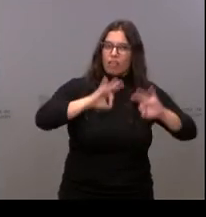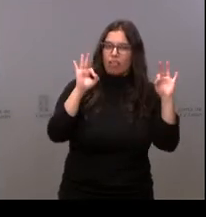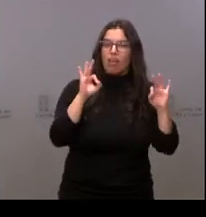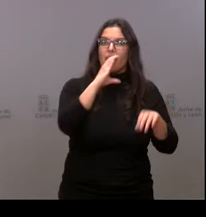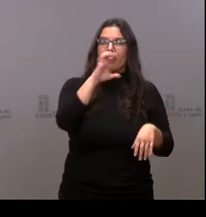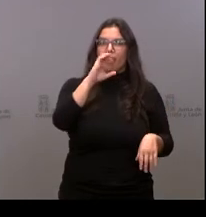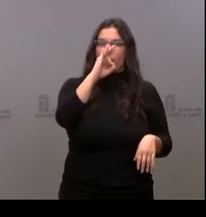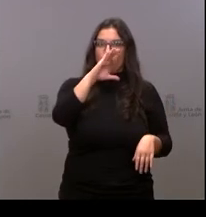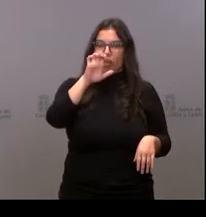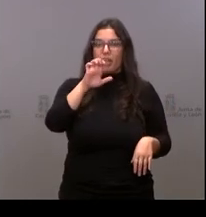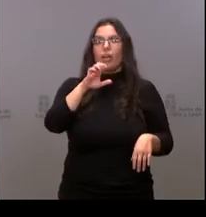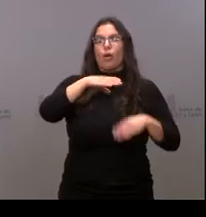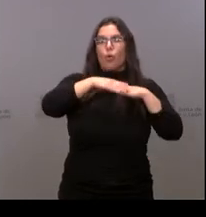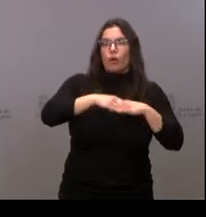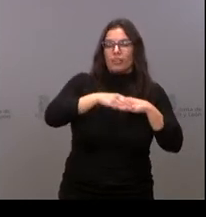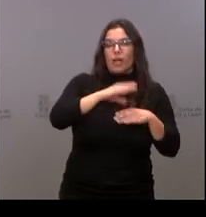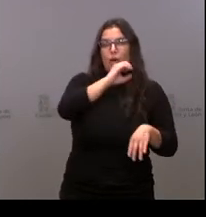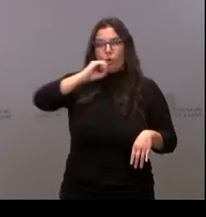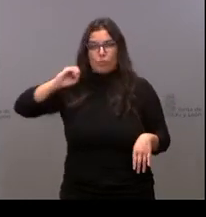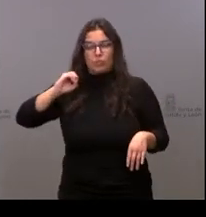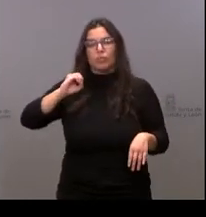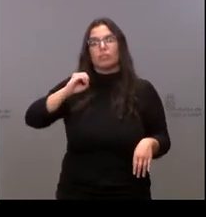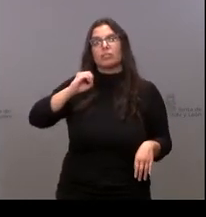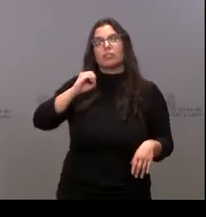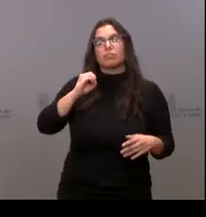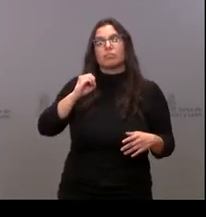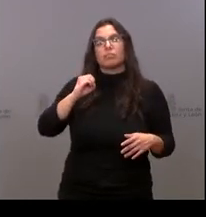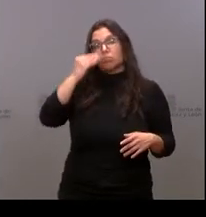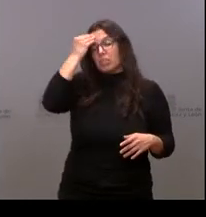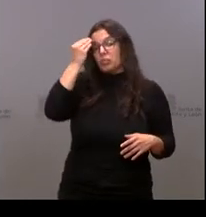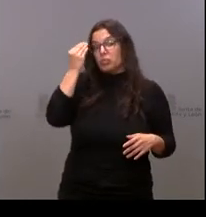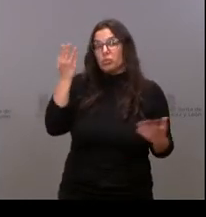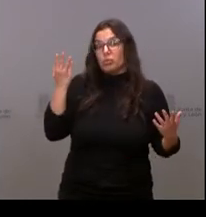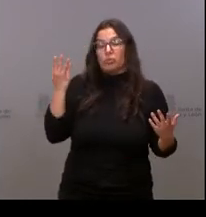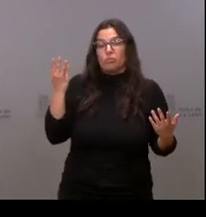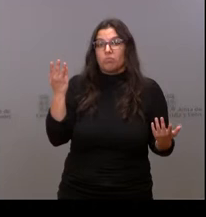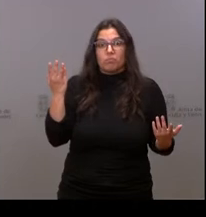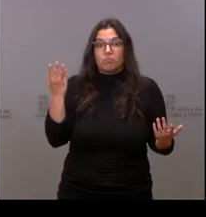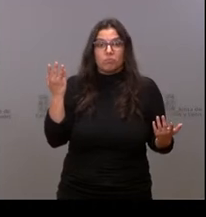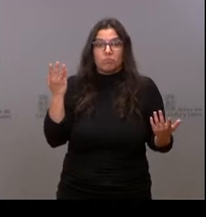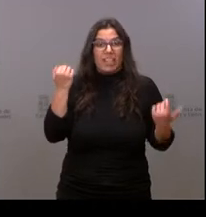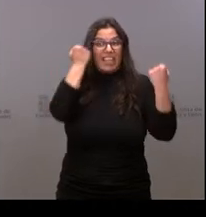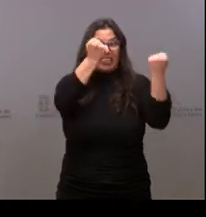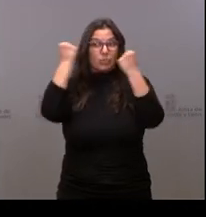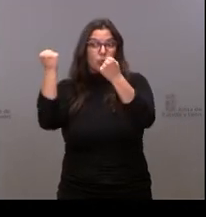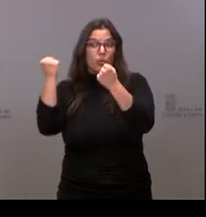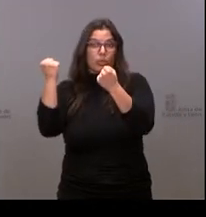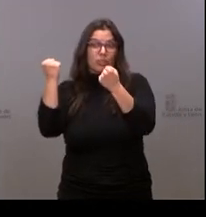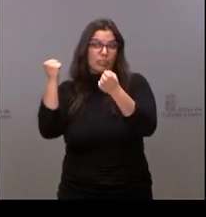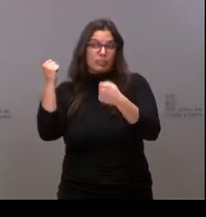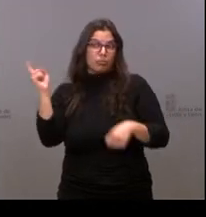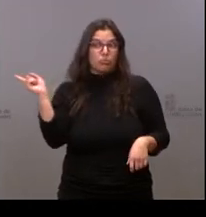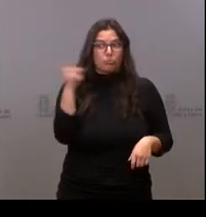COE, a la UGT, a las comisiones obreras. Yo creo que todas las instituciones han